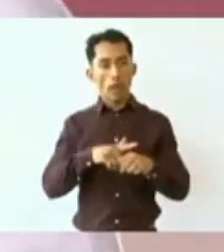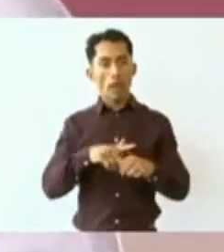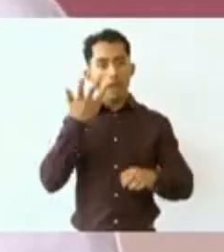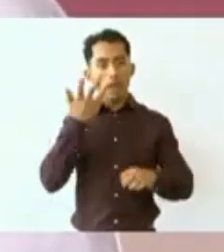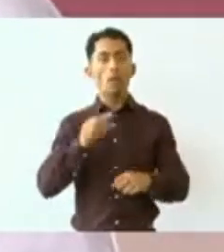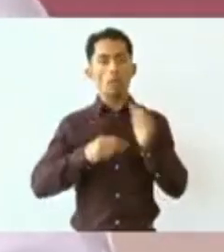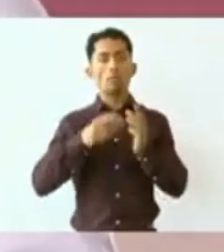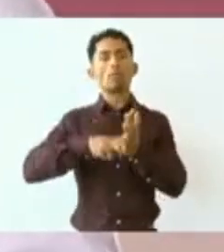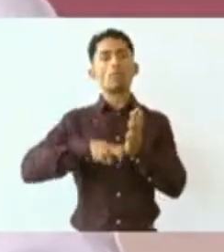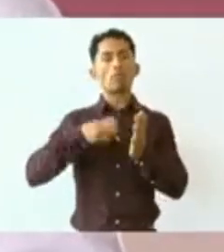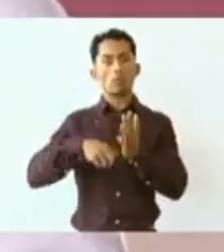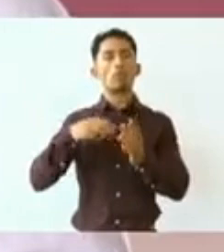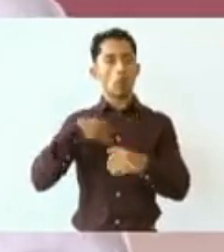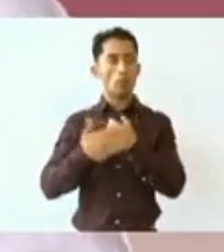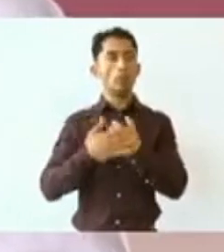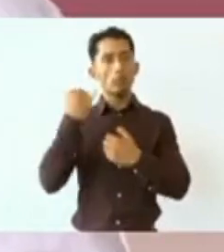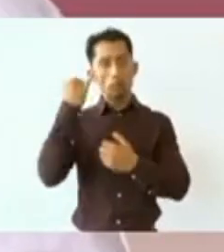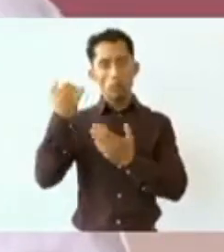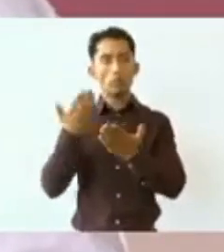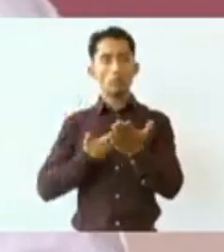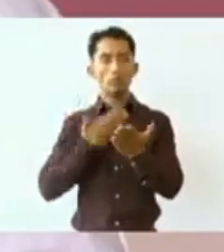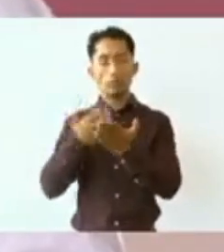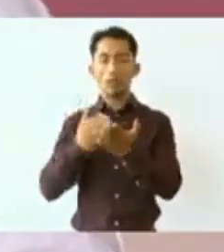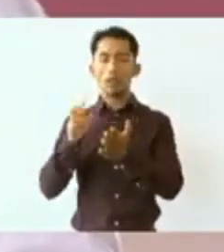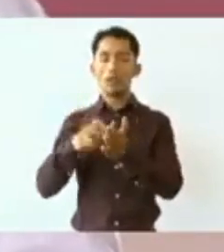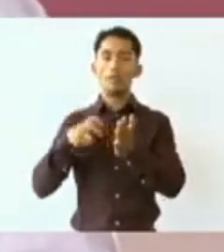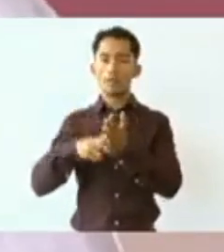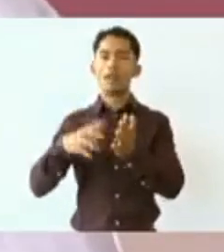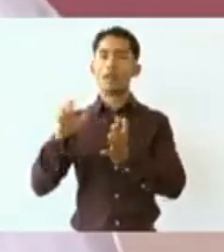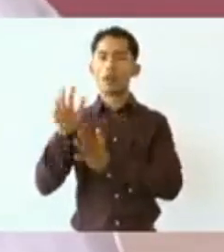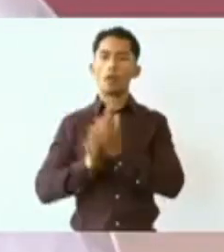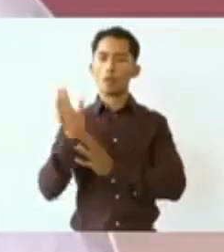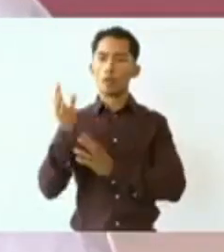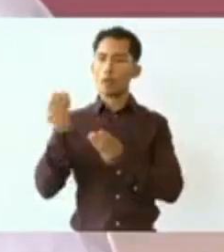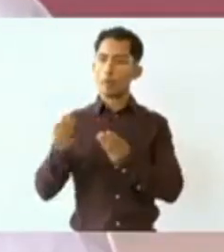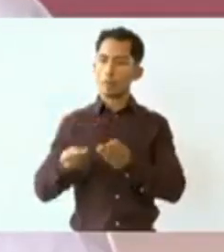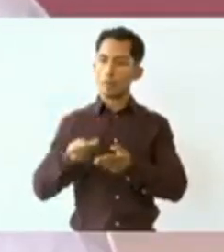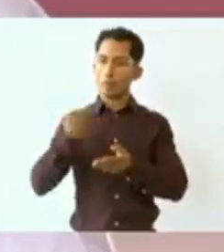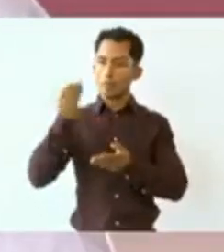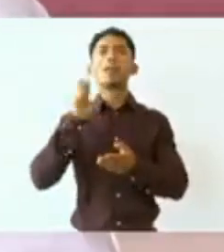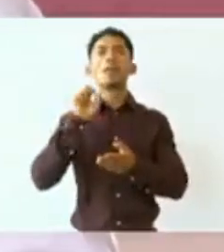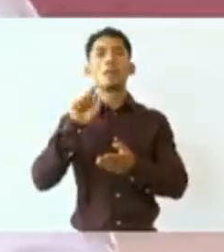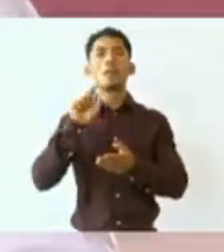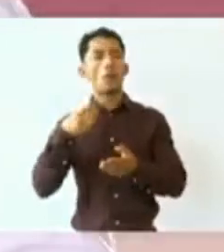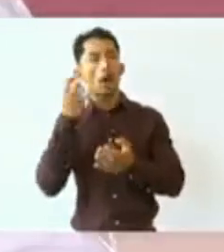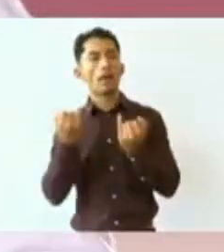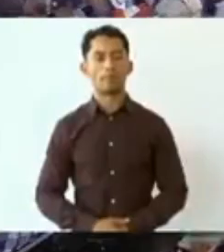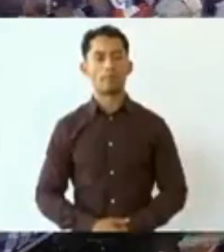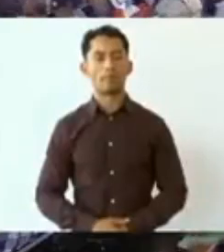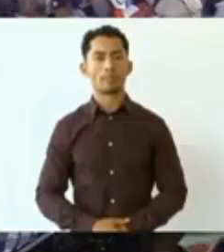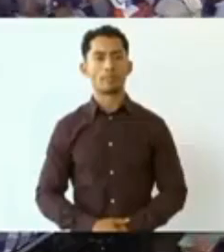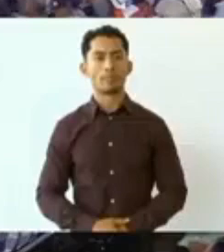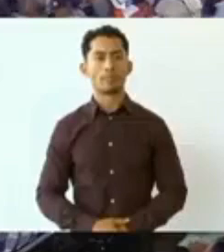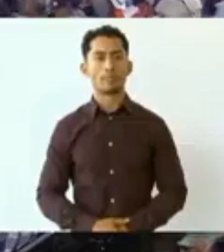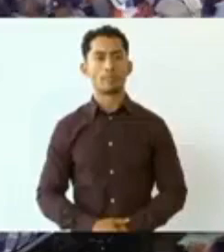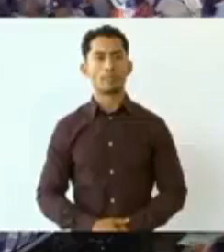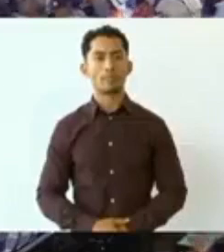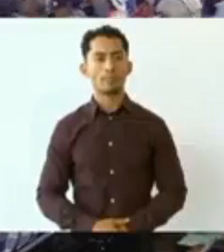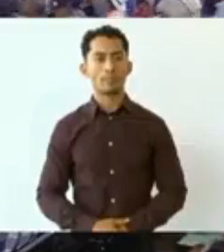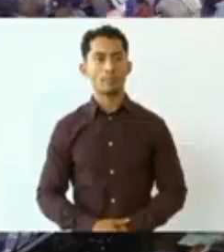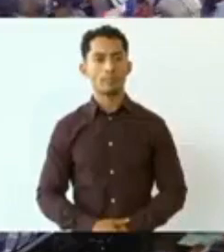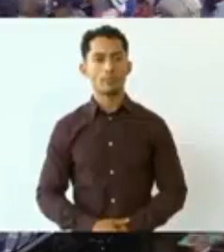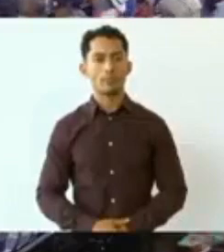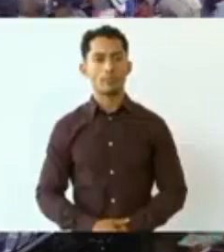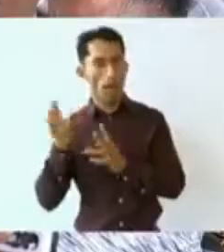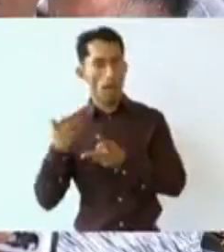enviar una iniciativa de reforma a la constitución y vamos a incluir el Sembrando Vida. Los apoyos fueron